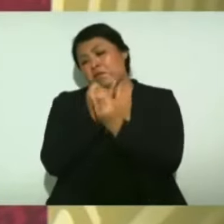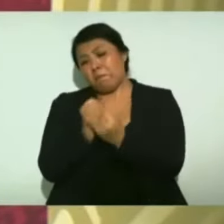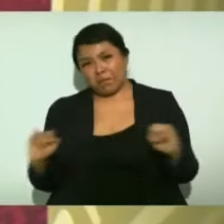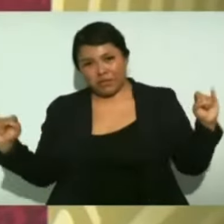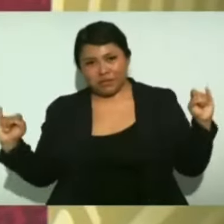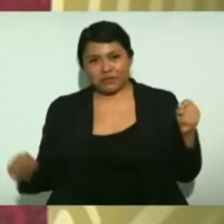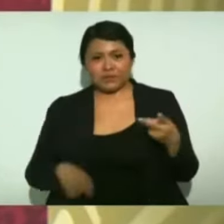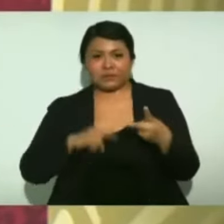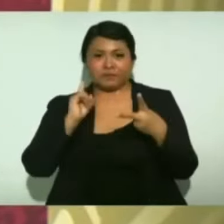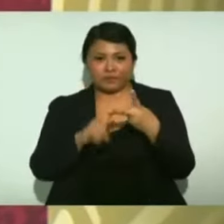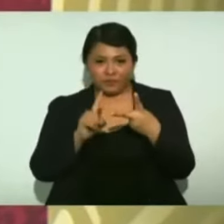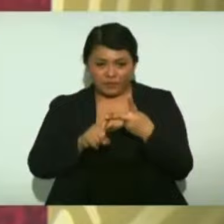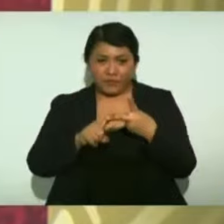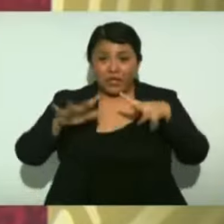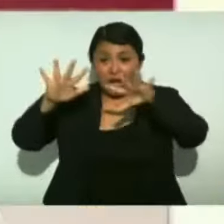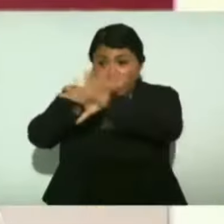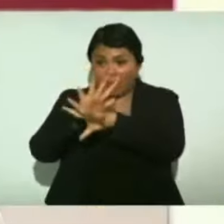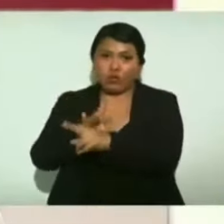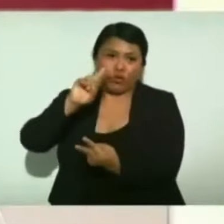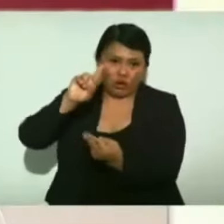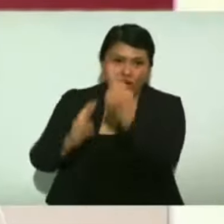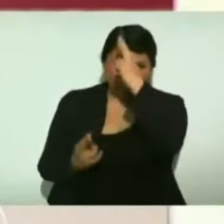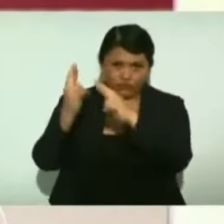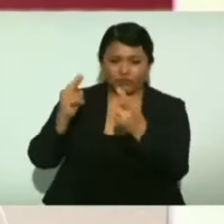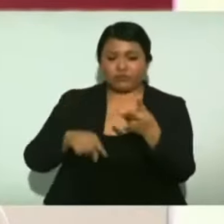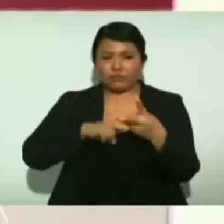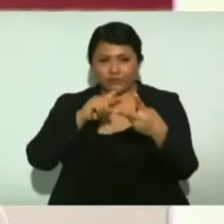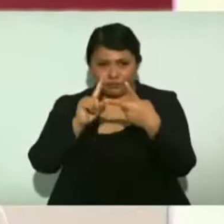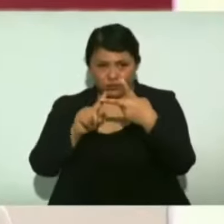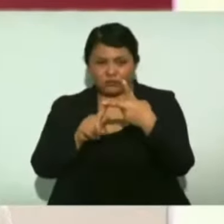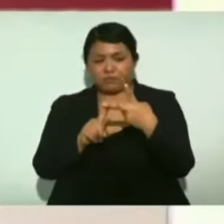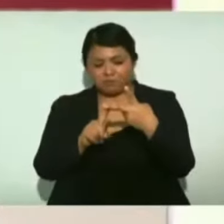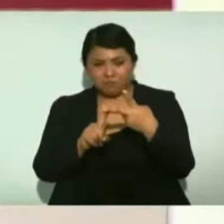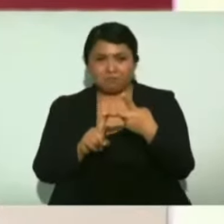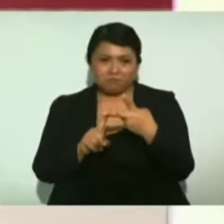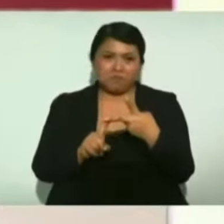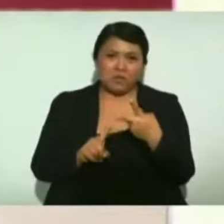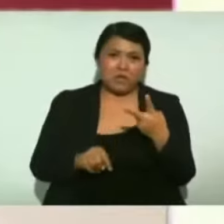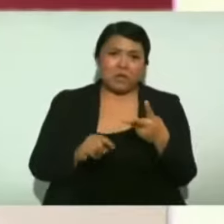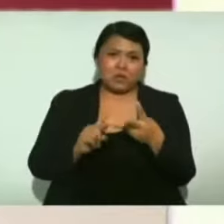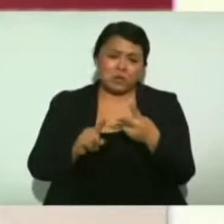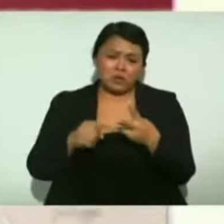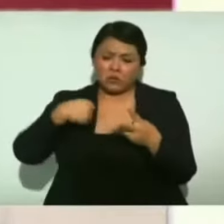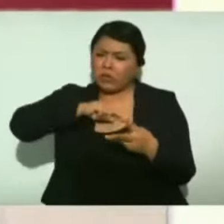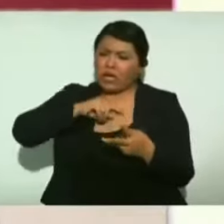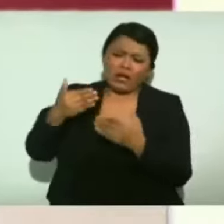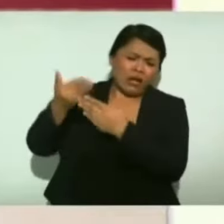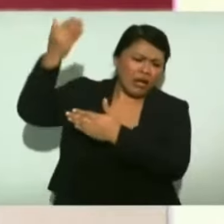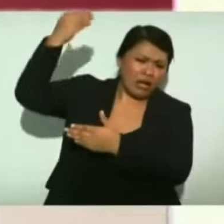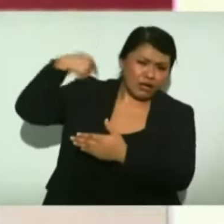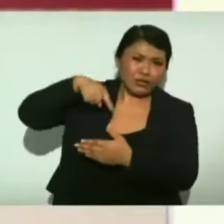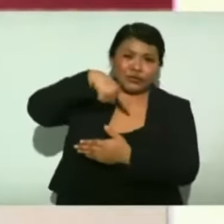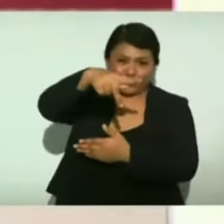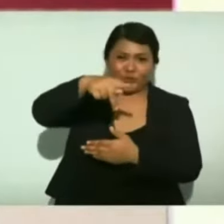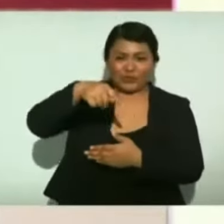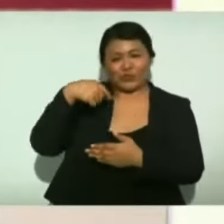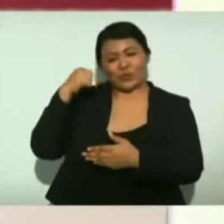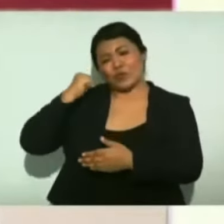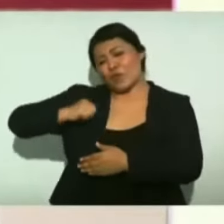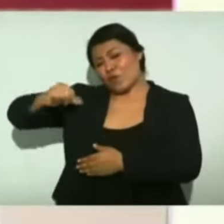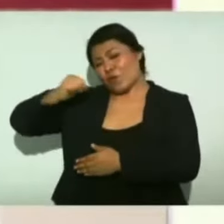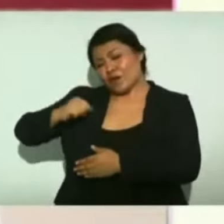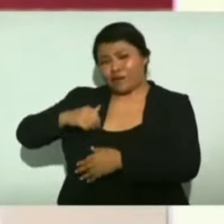la reforma y la revolución a la que se halló referencia en la que participaron sus antepasados